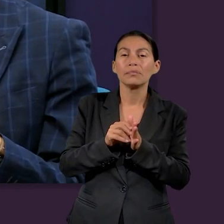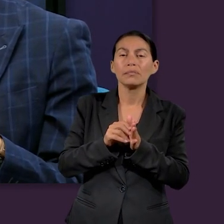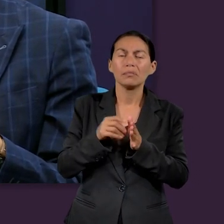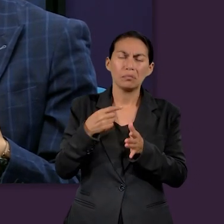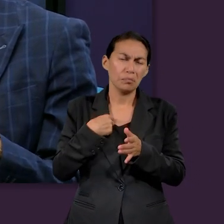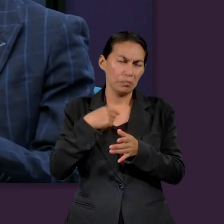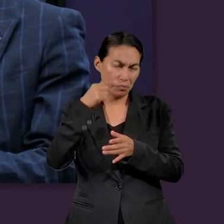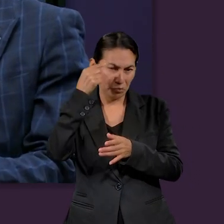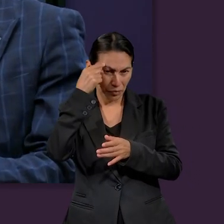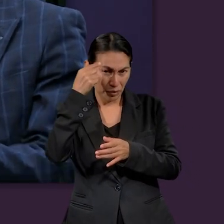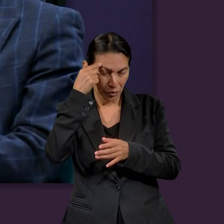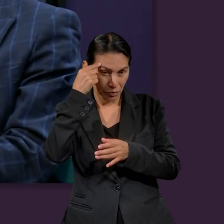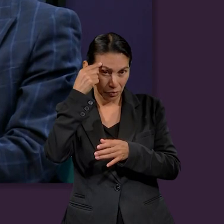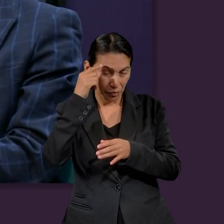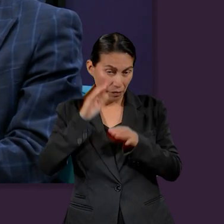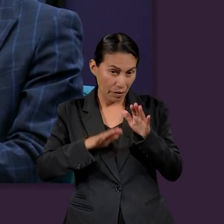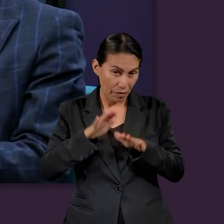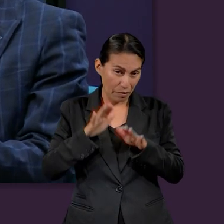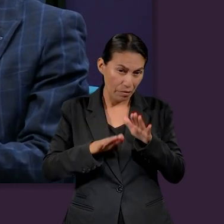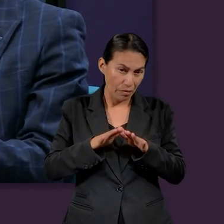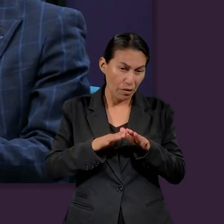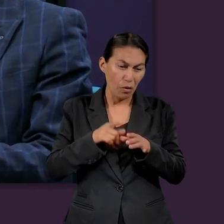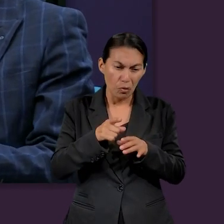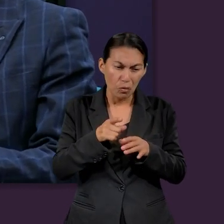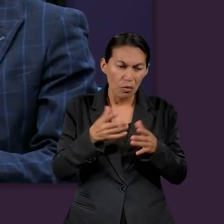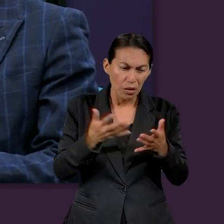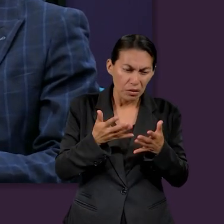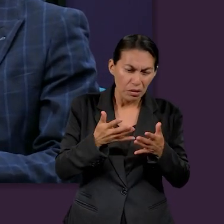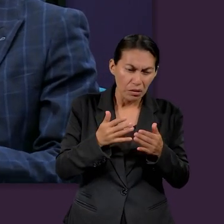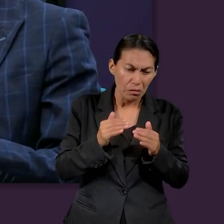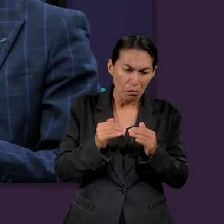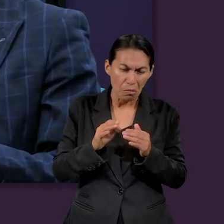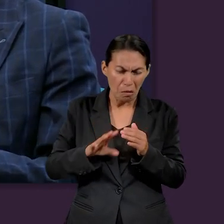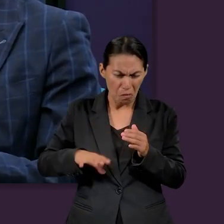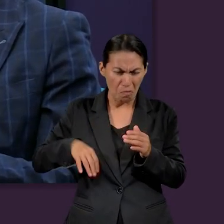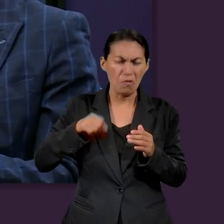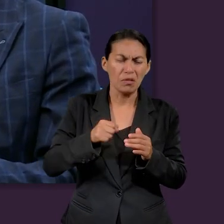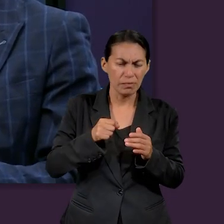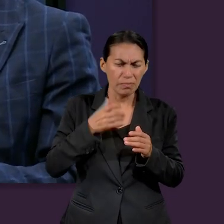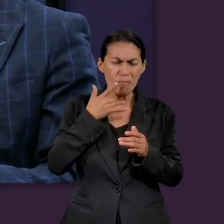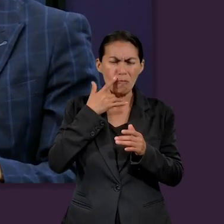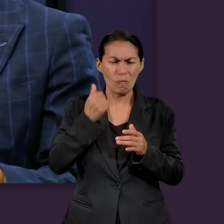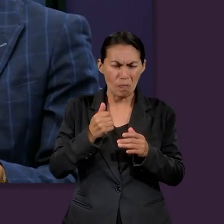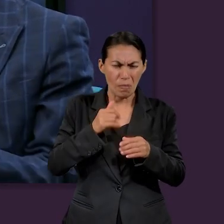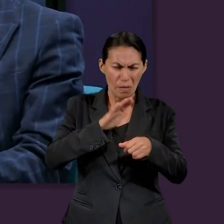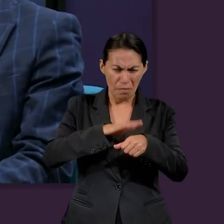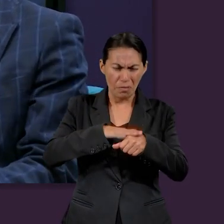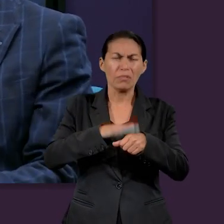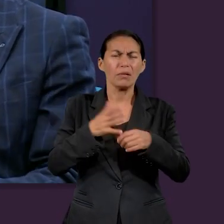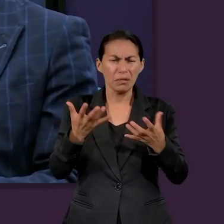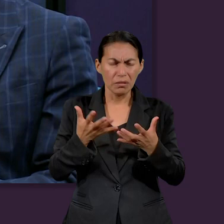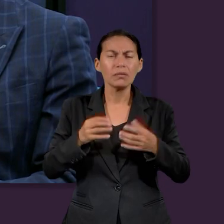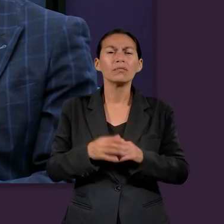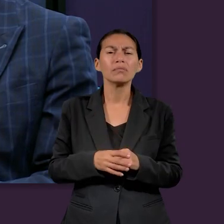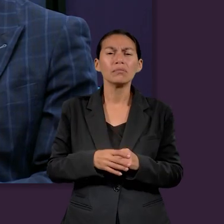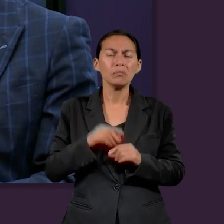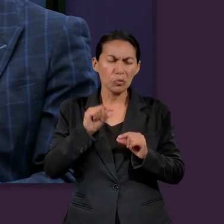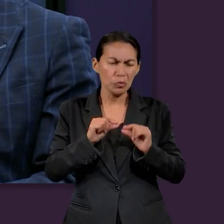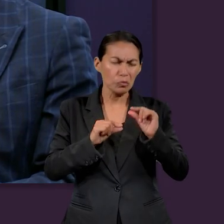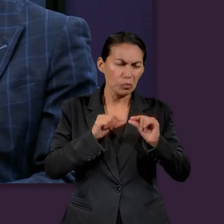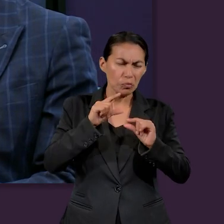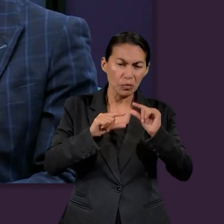hacer el ejemplo para sus hijos. Así que si ellos, yo lo que veo así de la diligencia es hacer un poquito más de lo que te